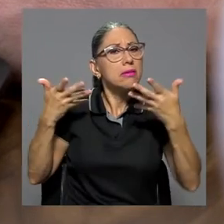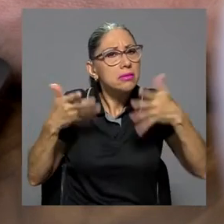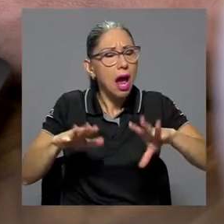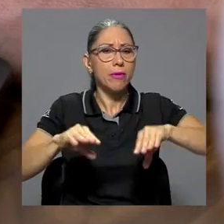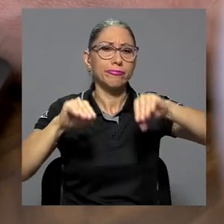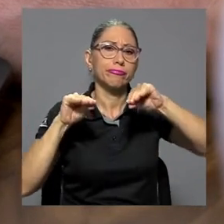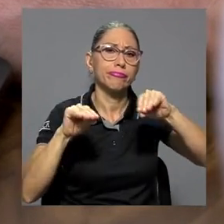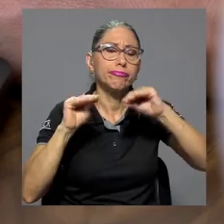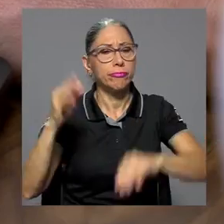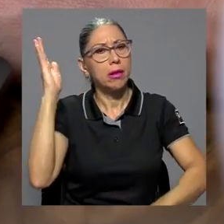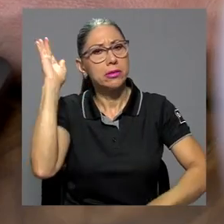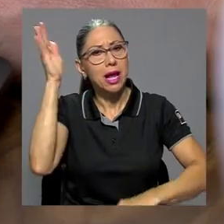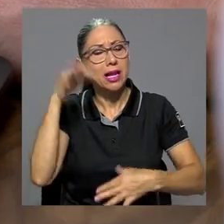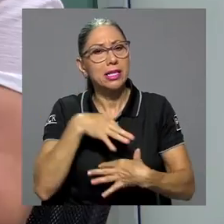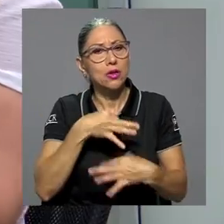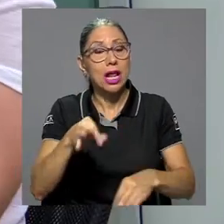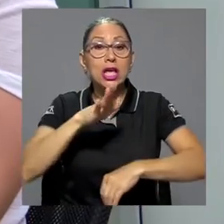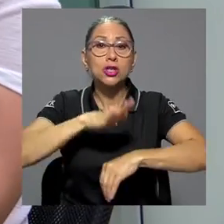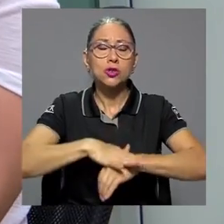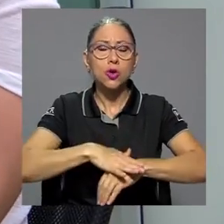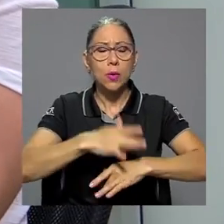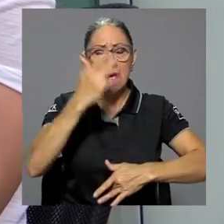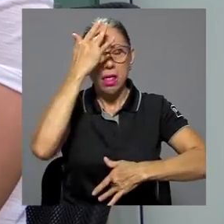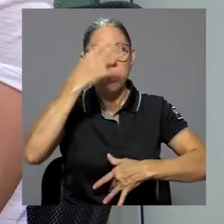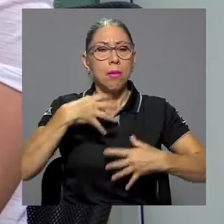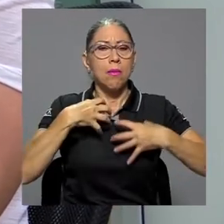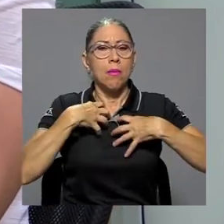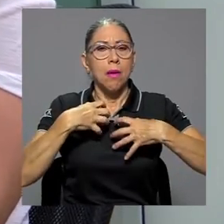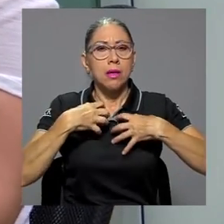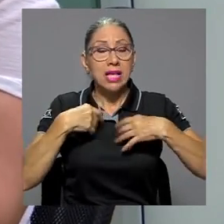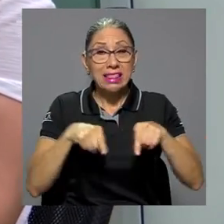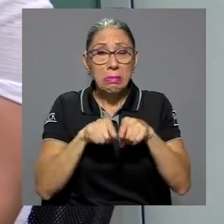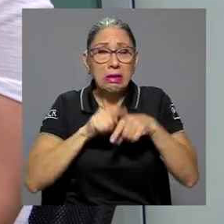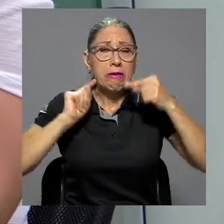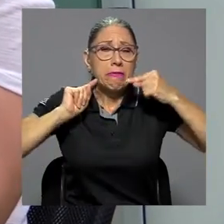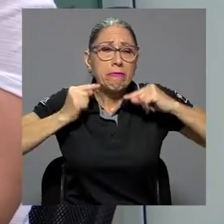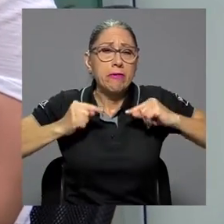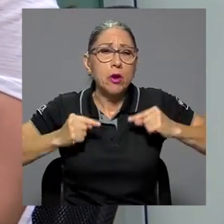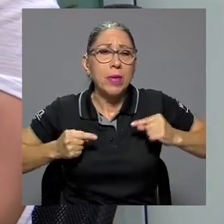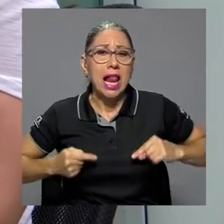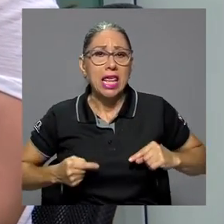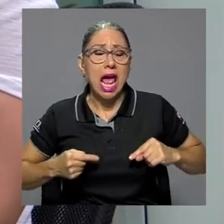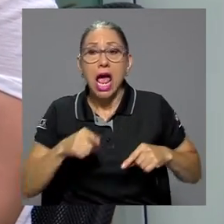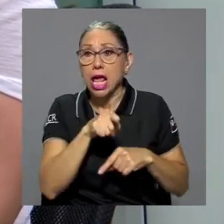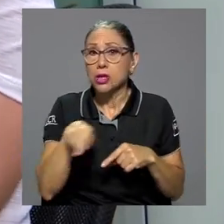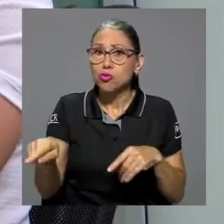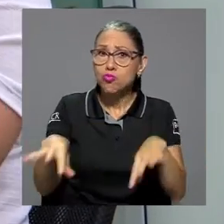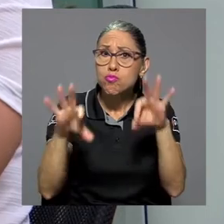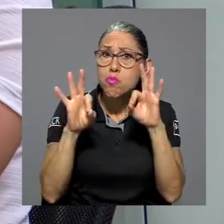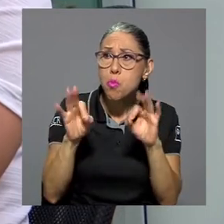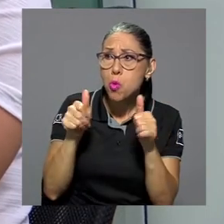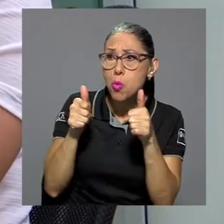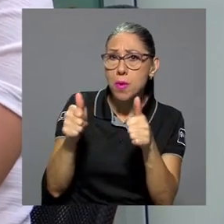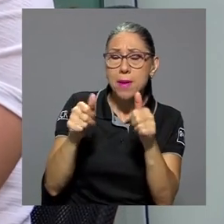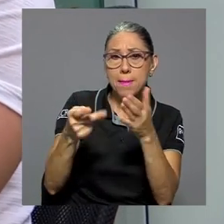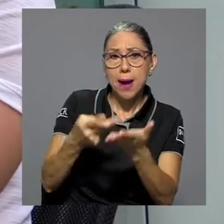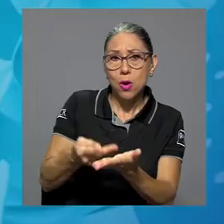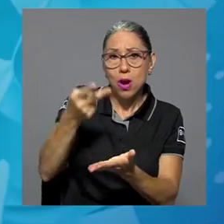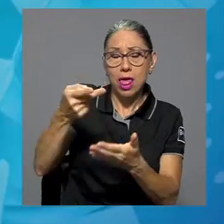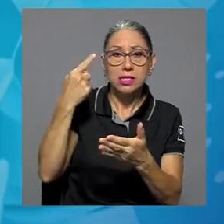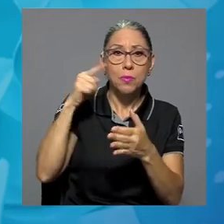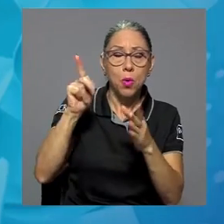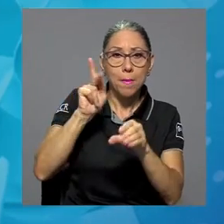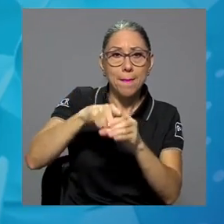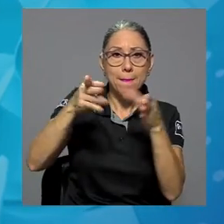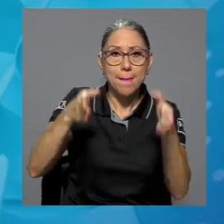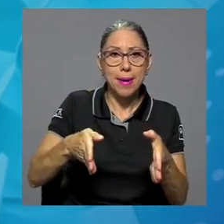charlas gratuitas sobre asma y fibromialgia, las cuales han sido muy bien valoradas por los participantes. Creo